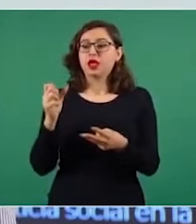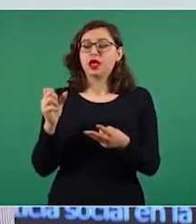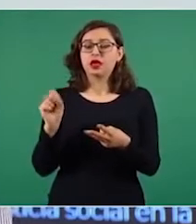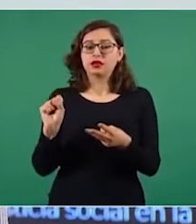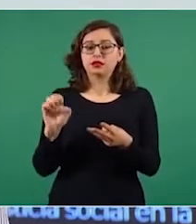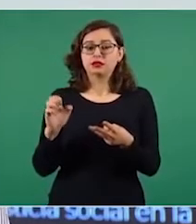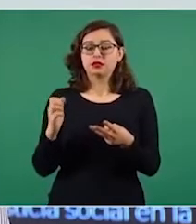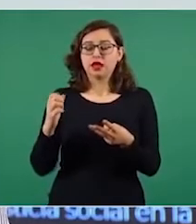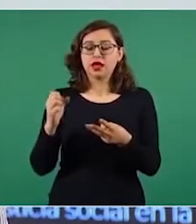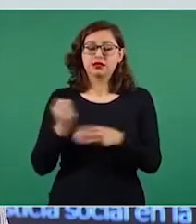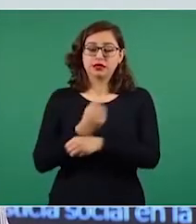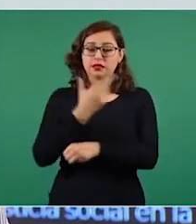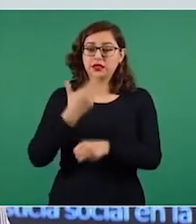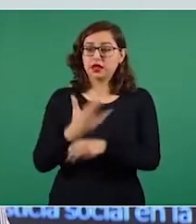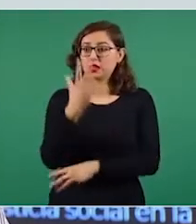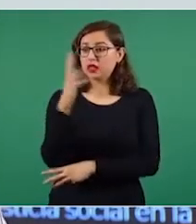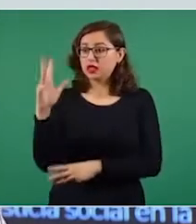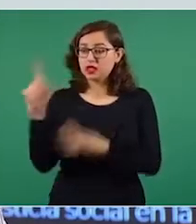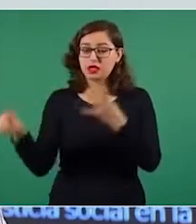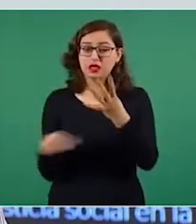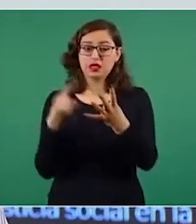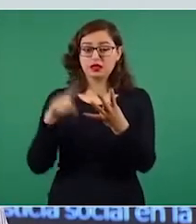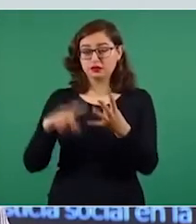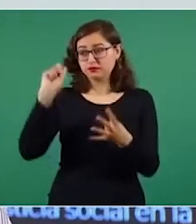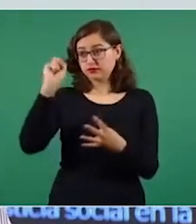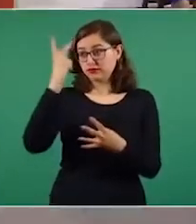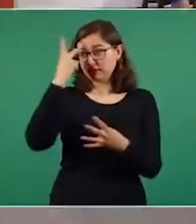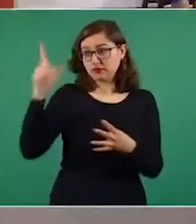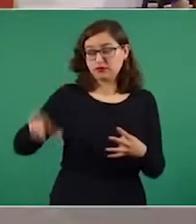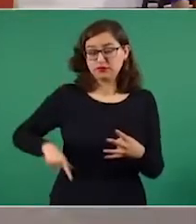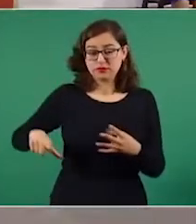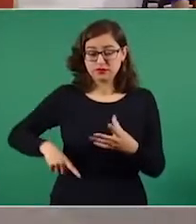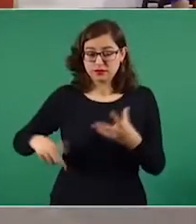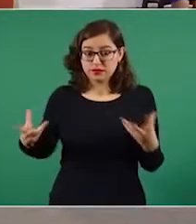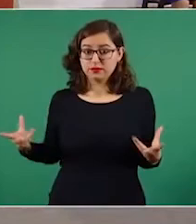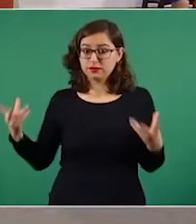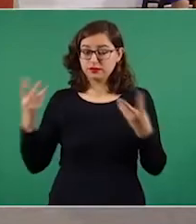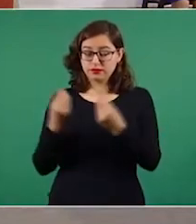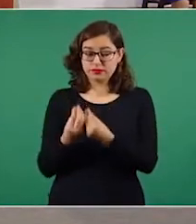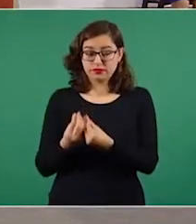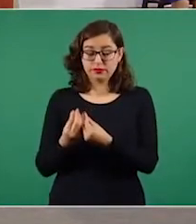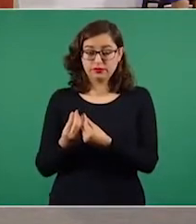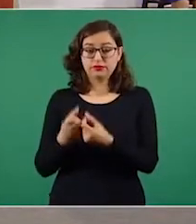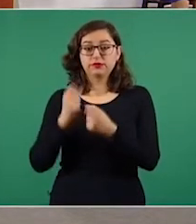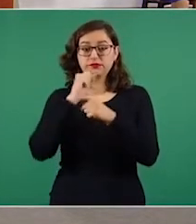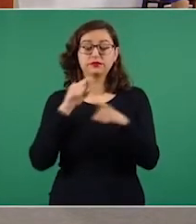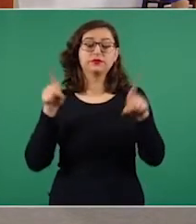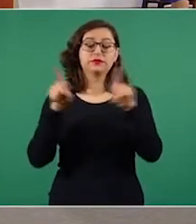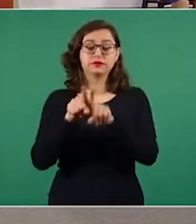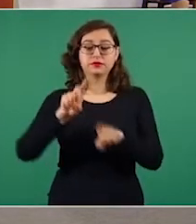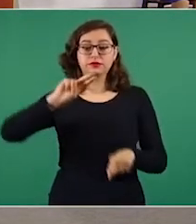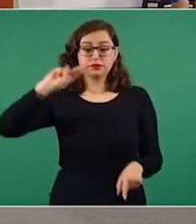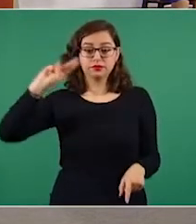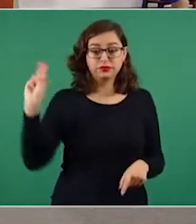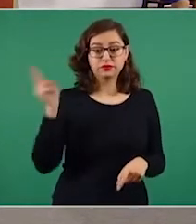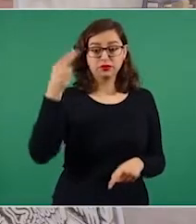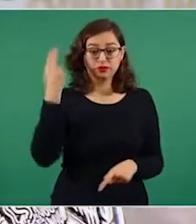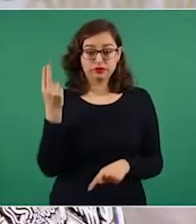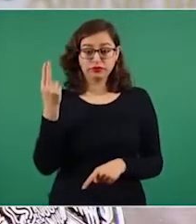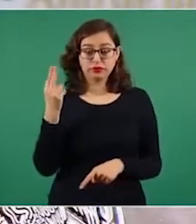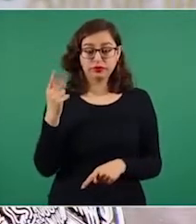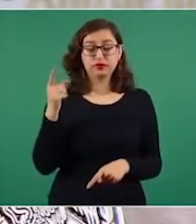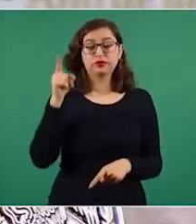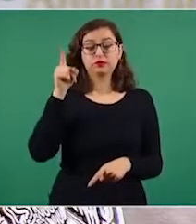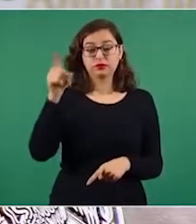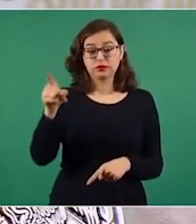y Gestión Ambiental del Gobierno del Estado de San Luis Potosí y la Universidad Autónoma de México, Campus